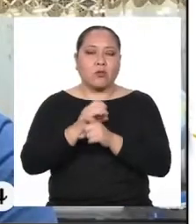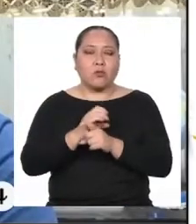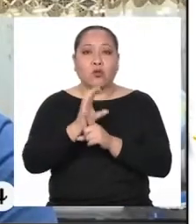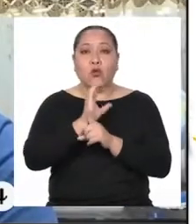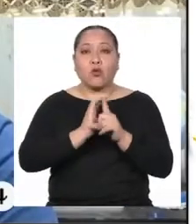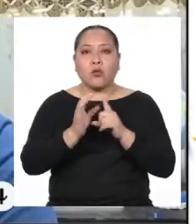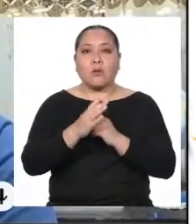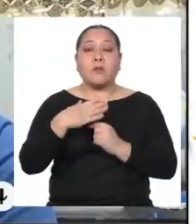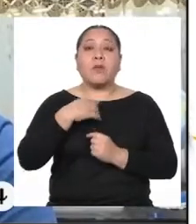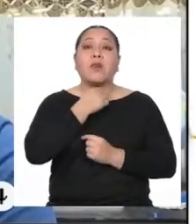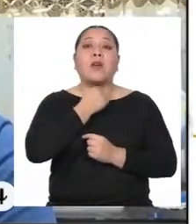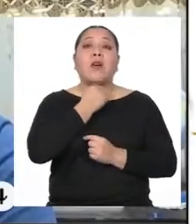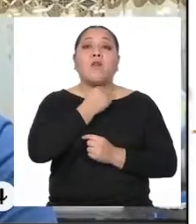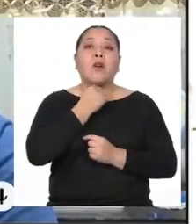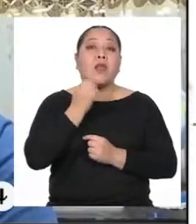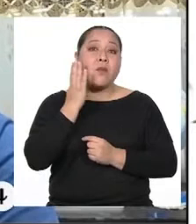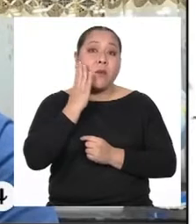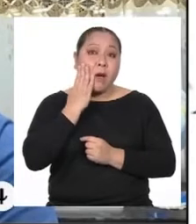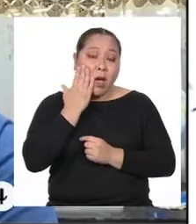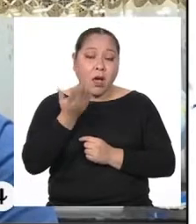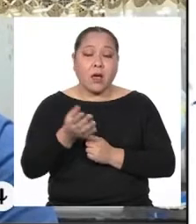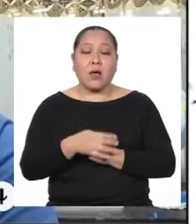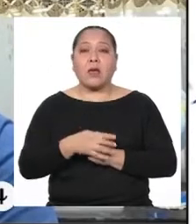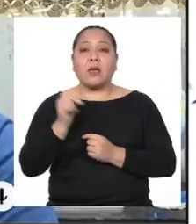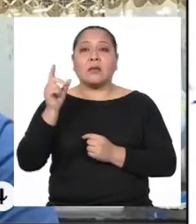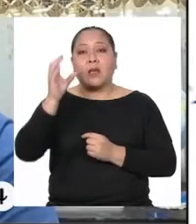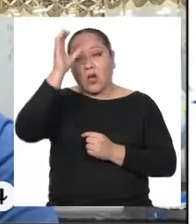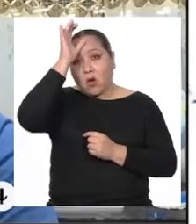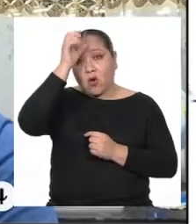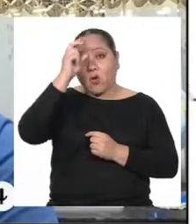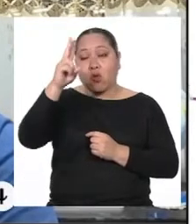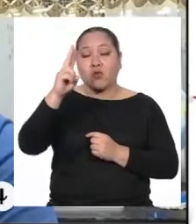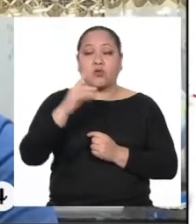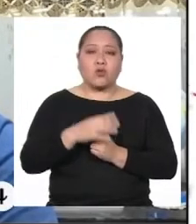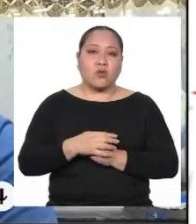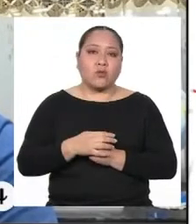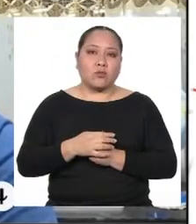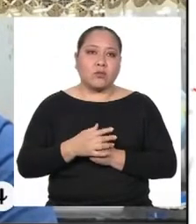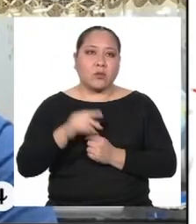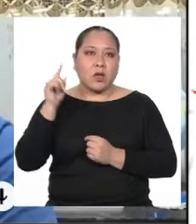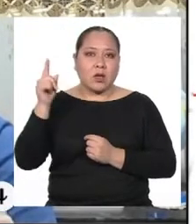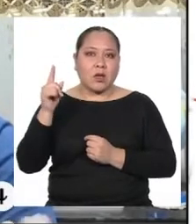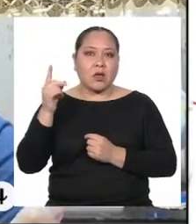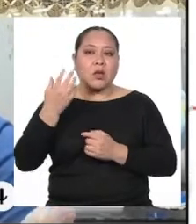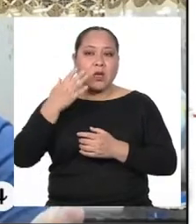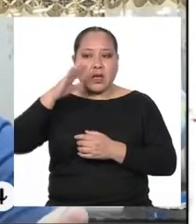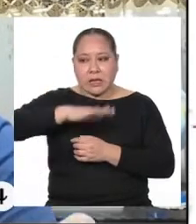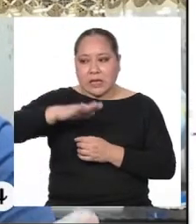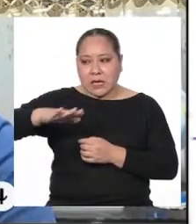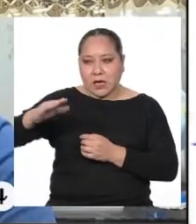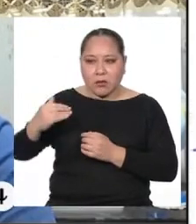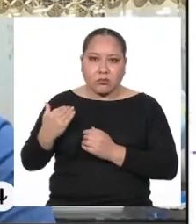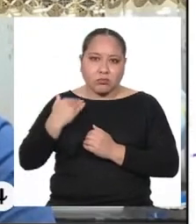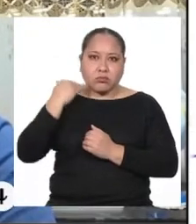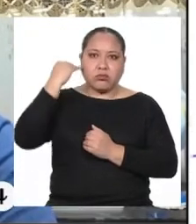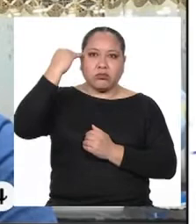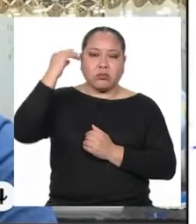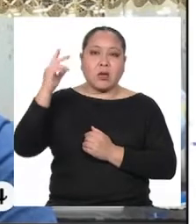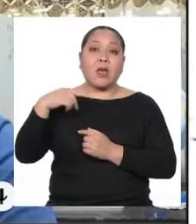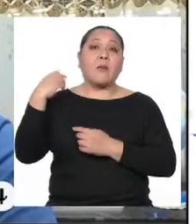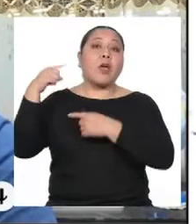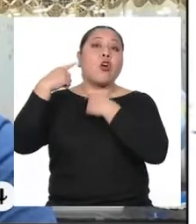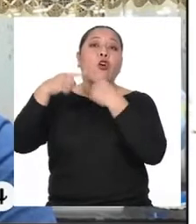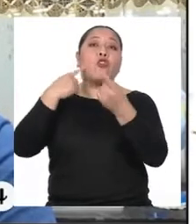es de Cusco Ella estuvo toda su infancia ahí Y me contó todo lo que es su cultura